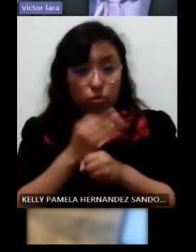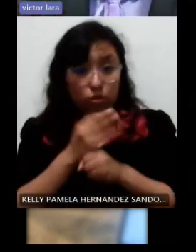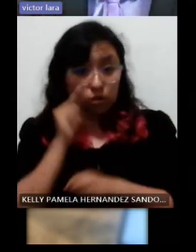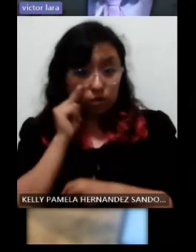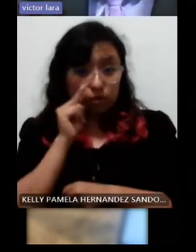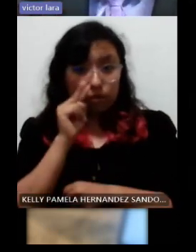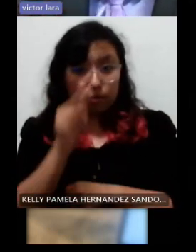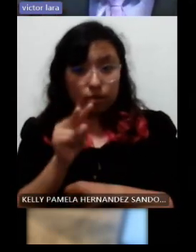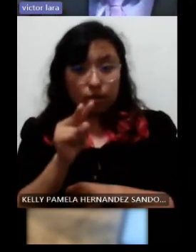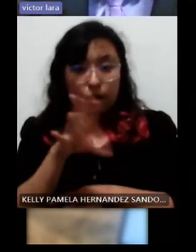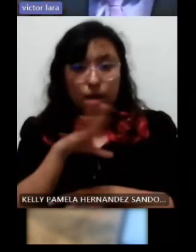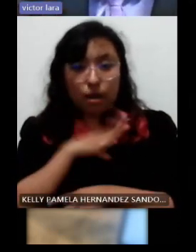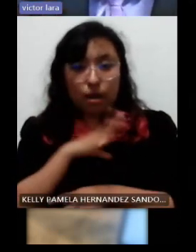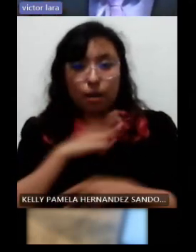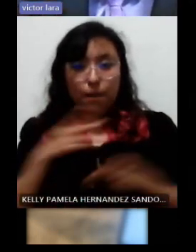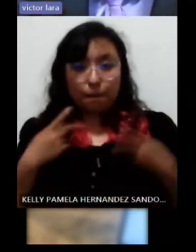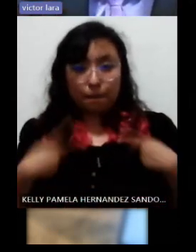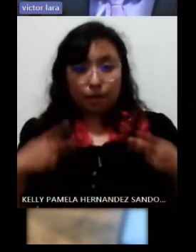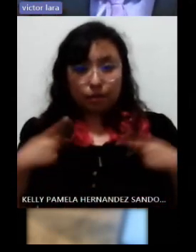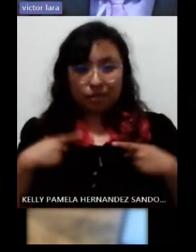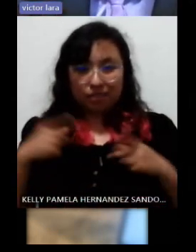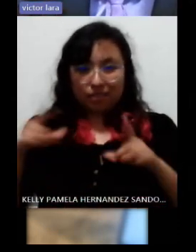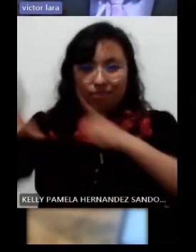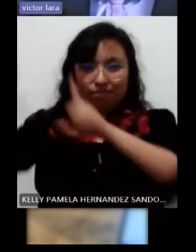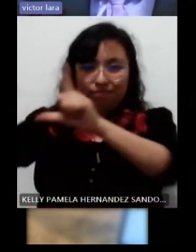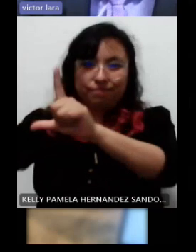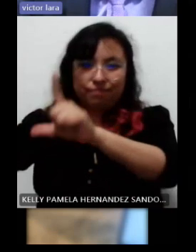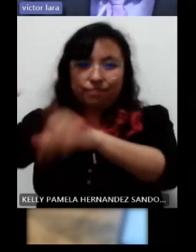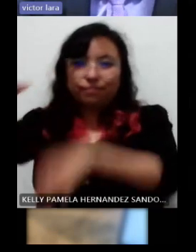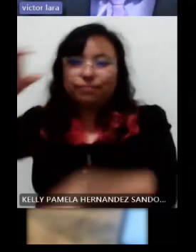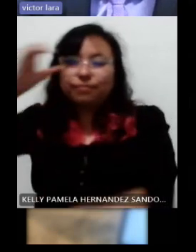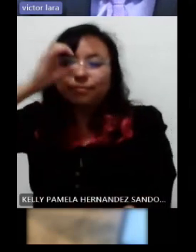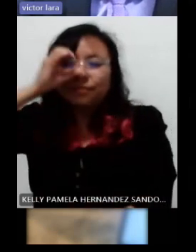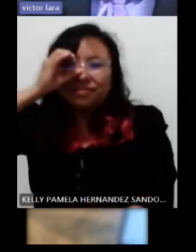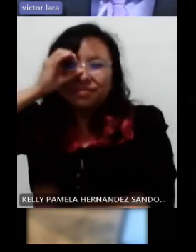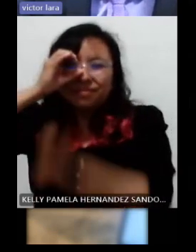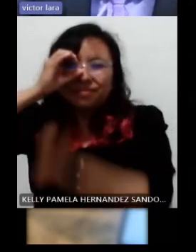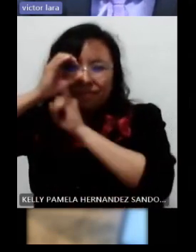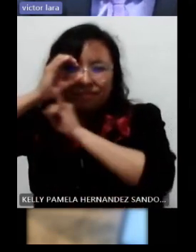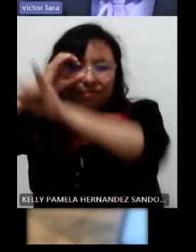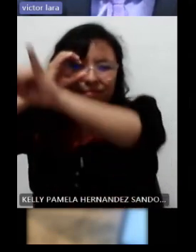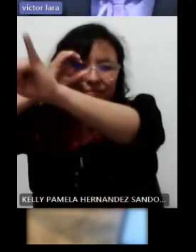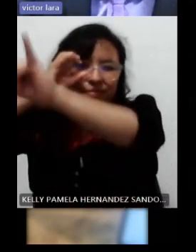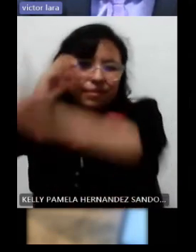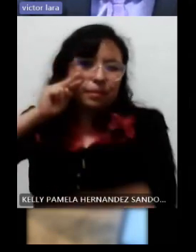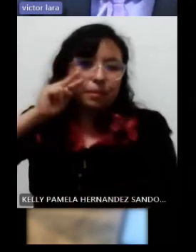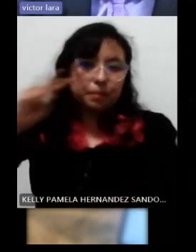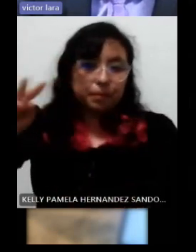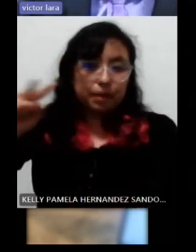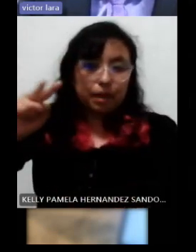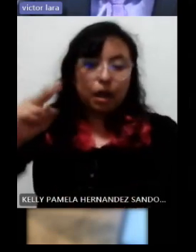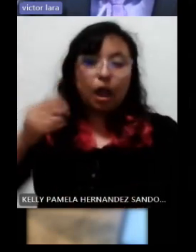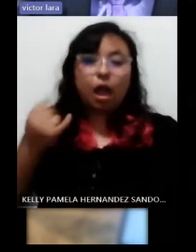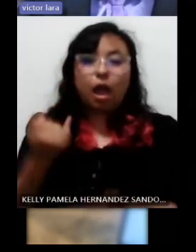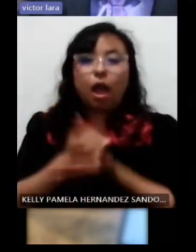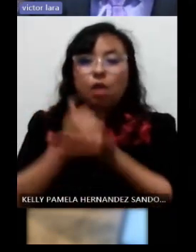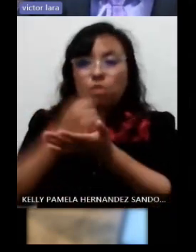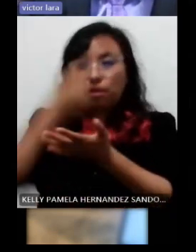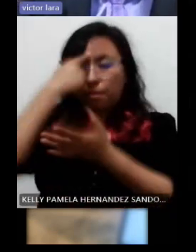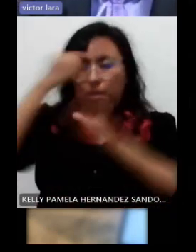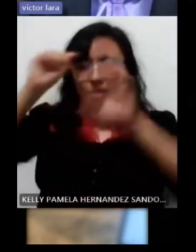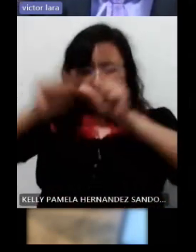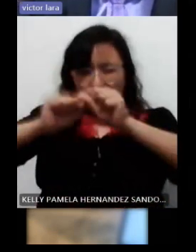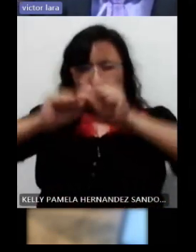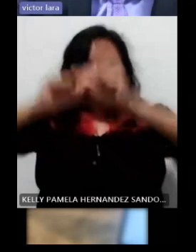sostiene la paciente en la mano derecha en el vídeo es un telescopio lo que hace un telescopio es amplificar la imagen es como si le hicieran